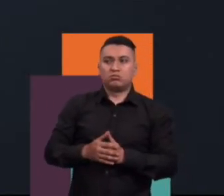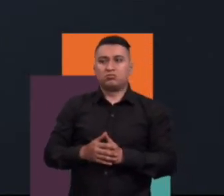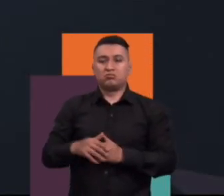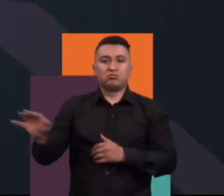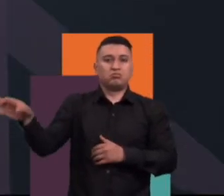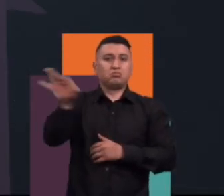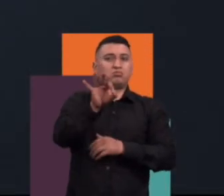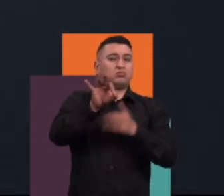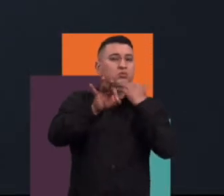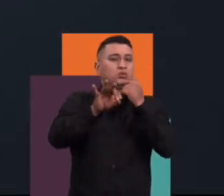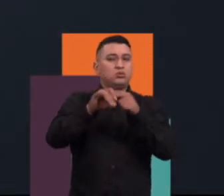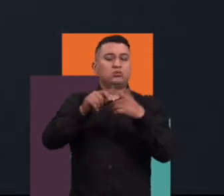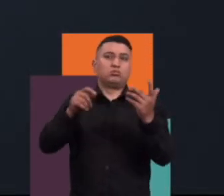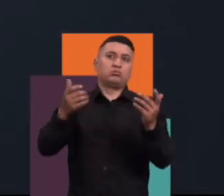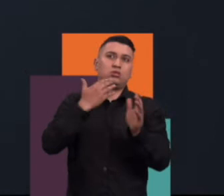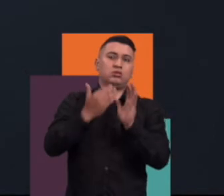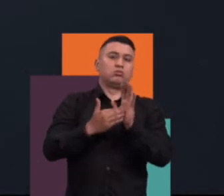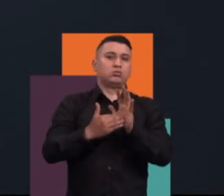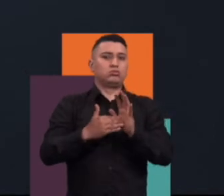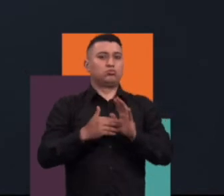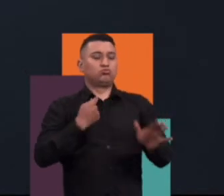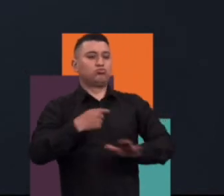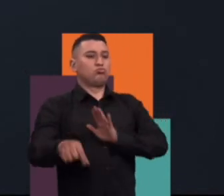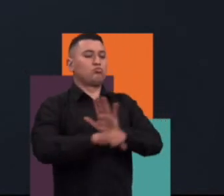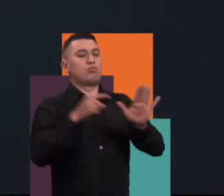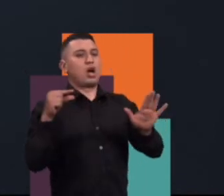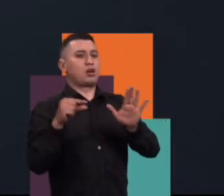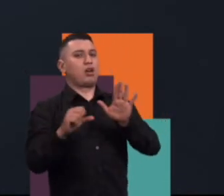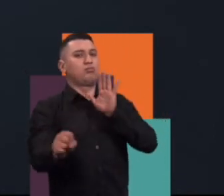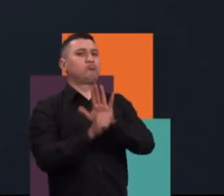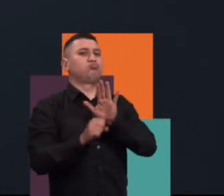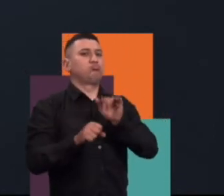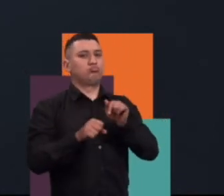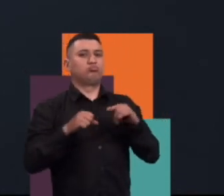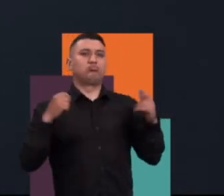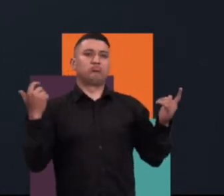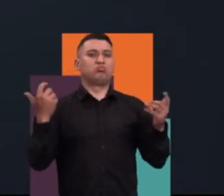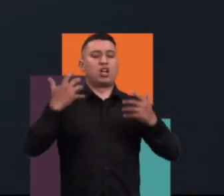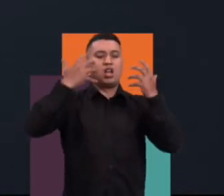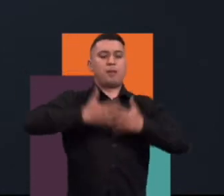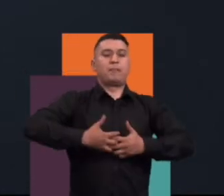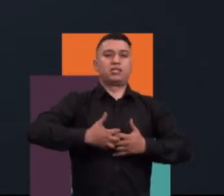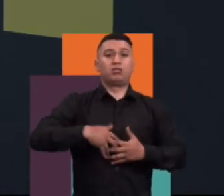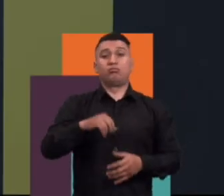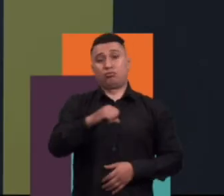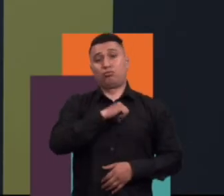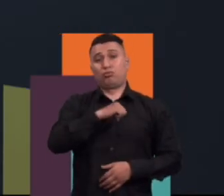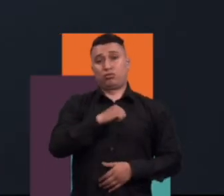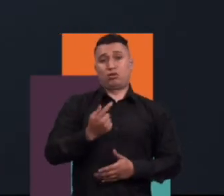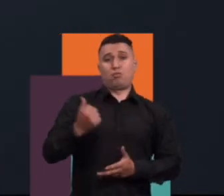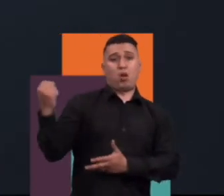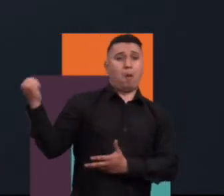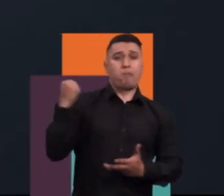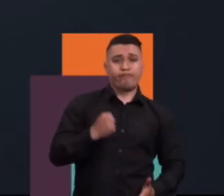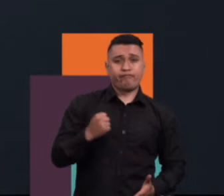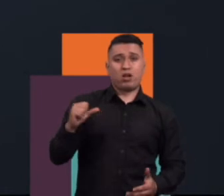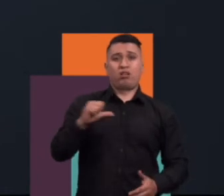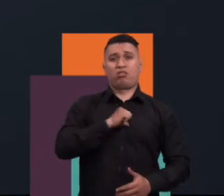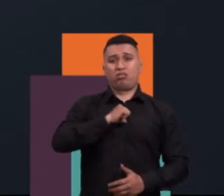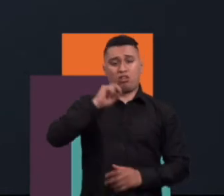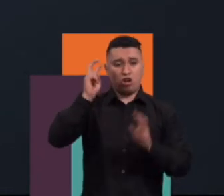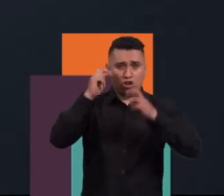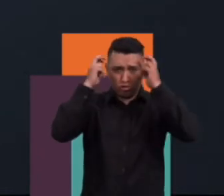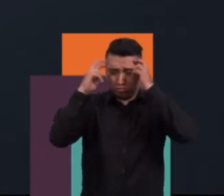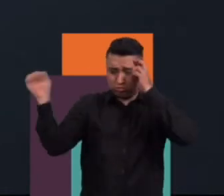demasiado formateado hasta ese punto y casi como algo empresarial. O sea, la gente en el National Geographic puede hacer aventura porque es que tiene el equipo para